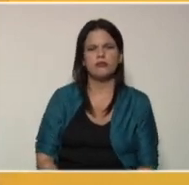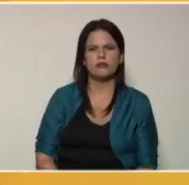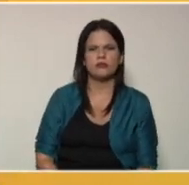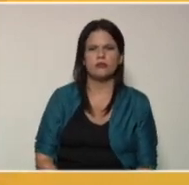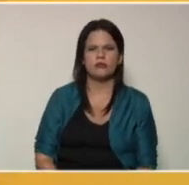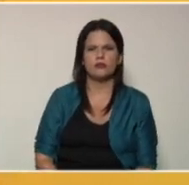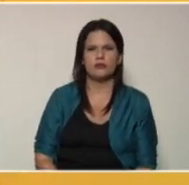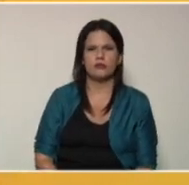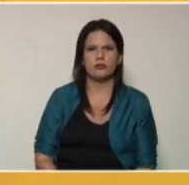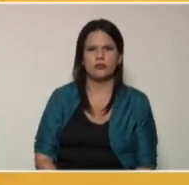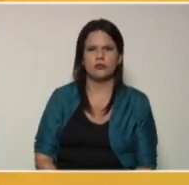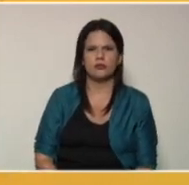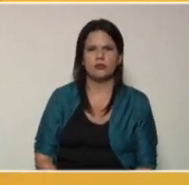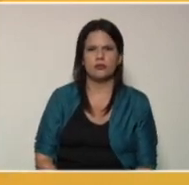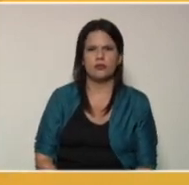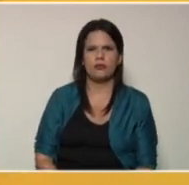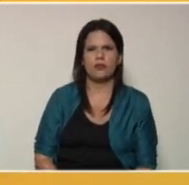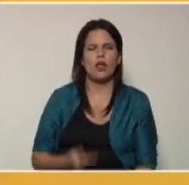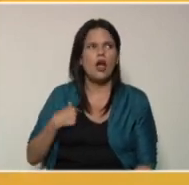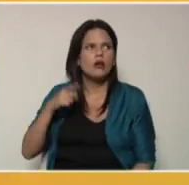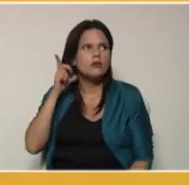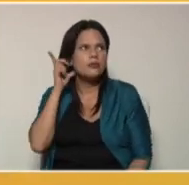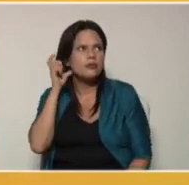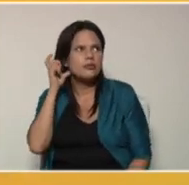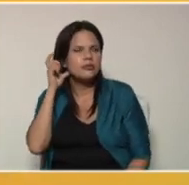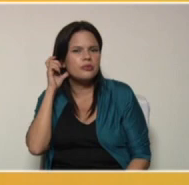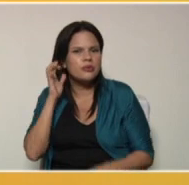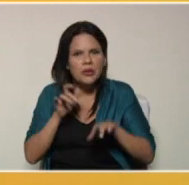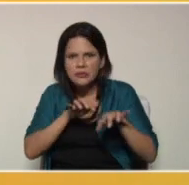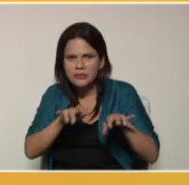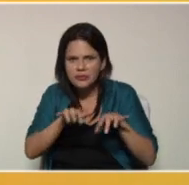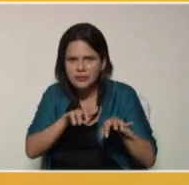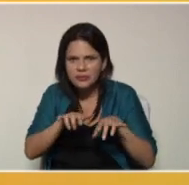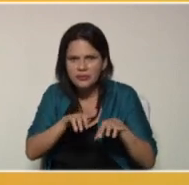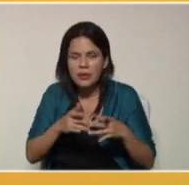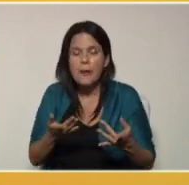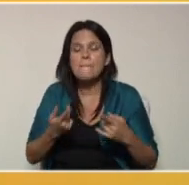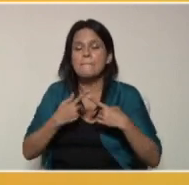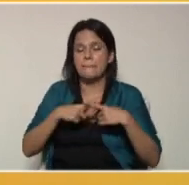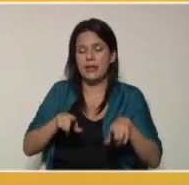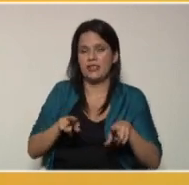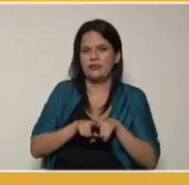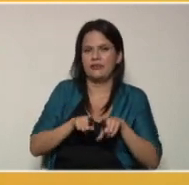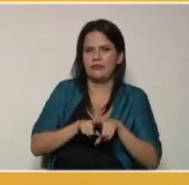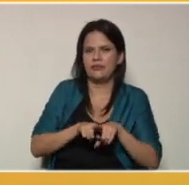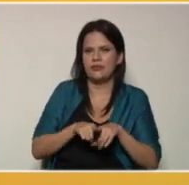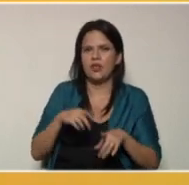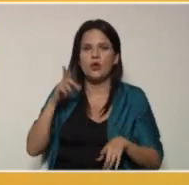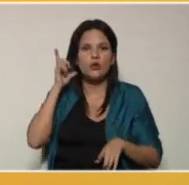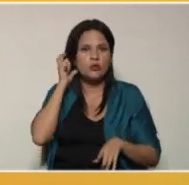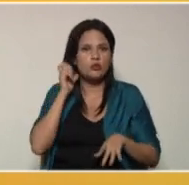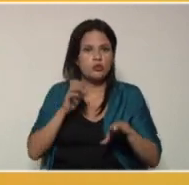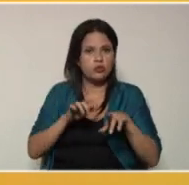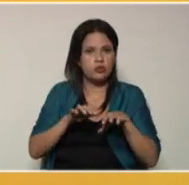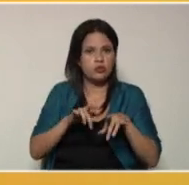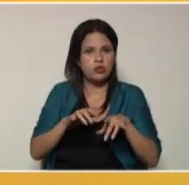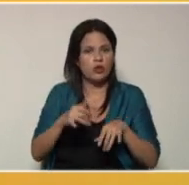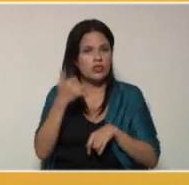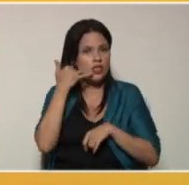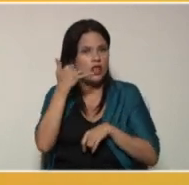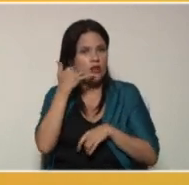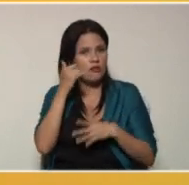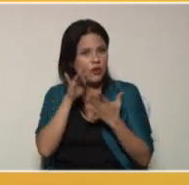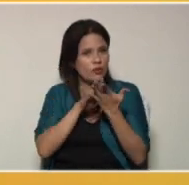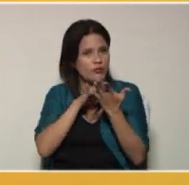.be Ya escucho que están sonando esos teclados allá en casa, pero ahora es momento de que escuchemos los teclados de los teléfonos